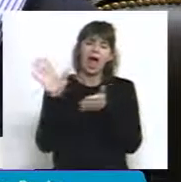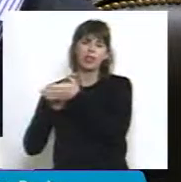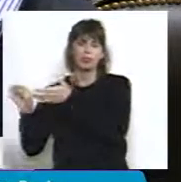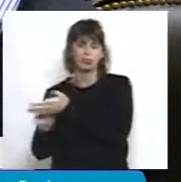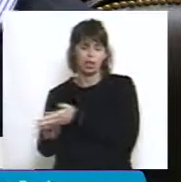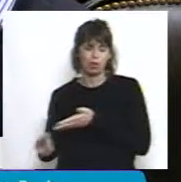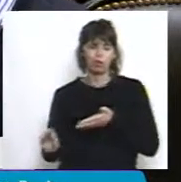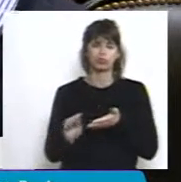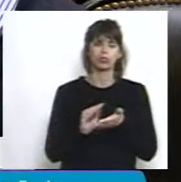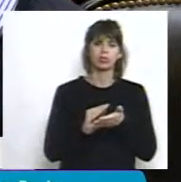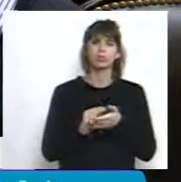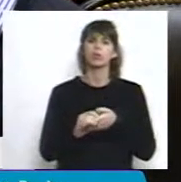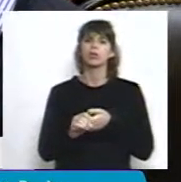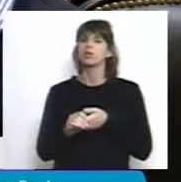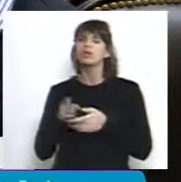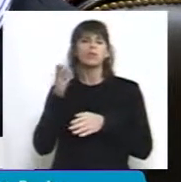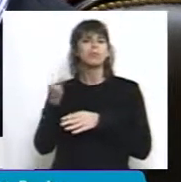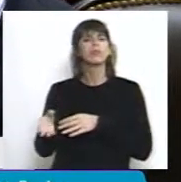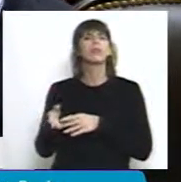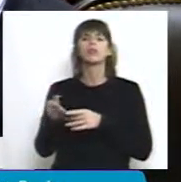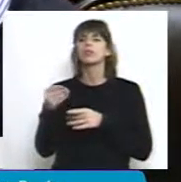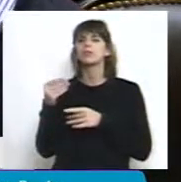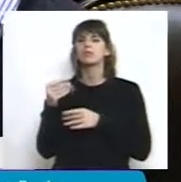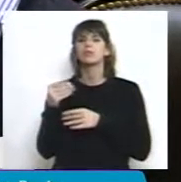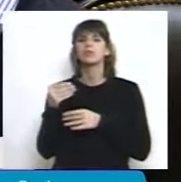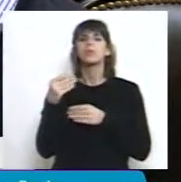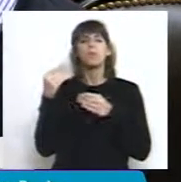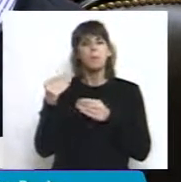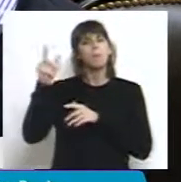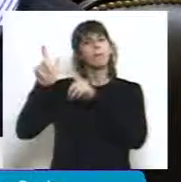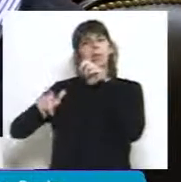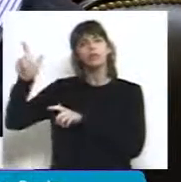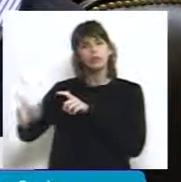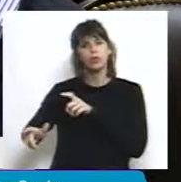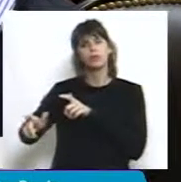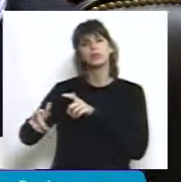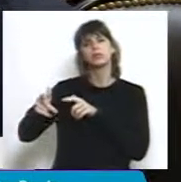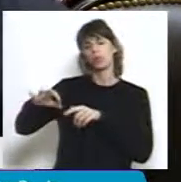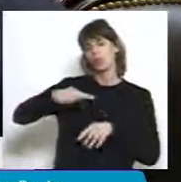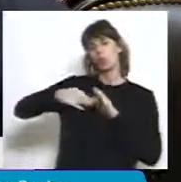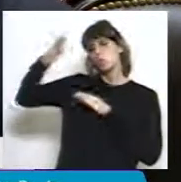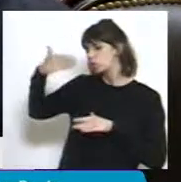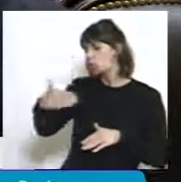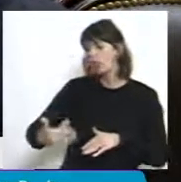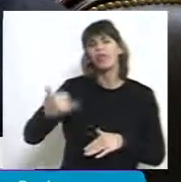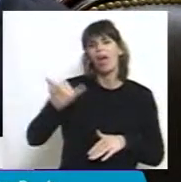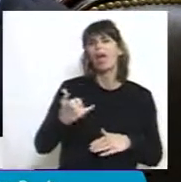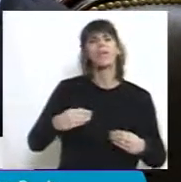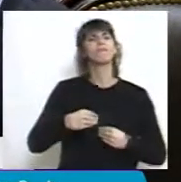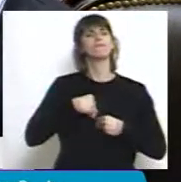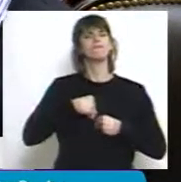que lo hicieron ni más ni menos que aquellas personas que tuvieron toda su vida esa vocación